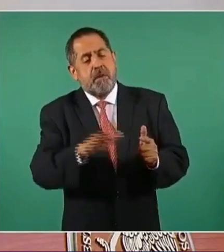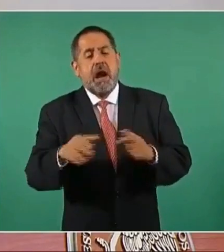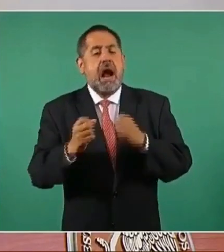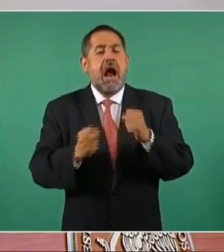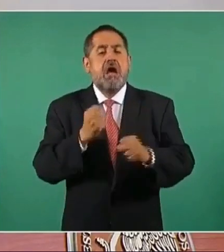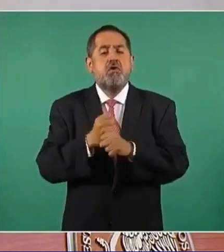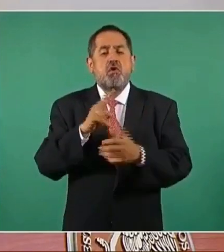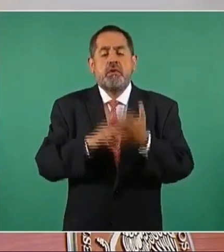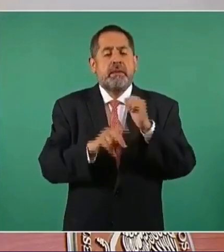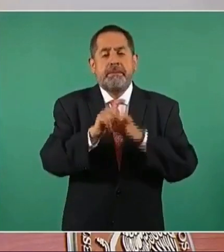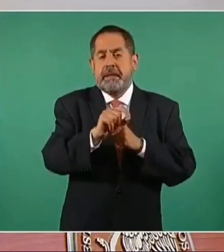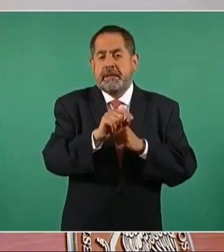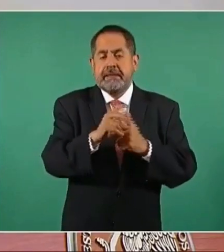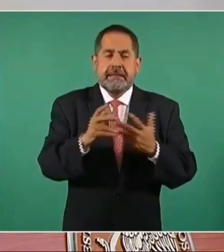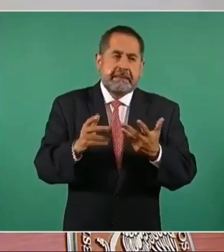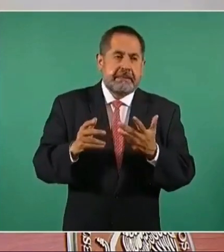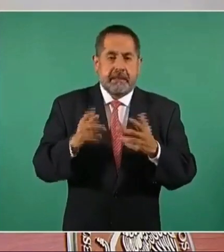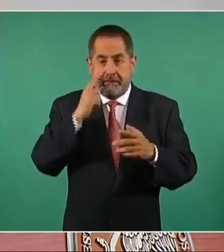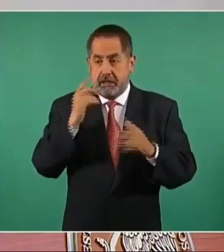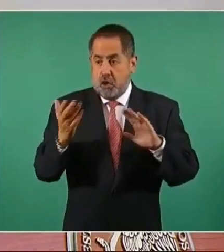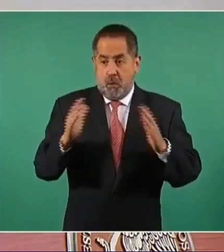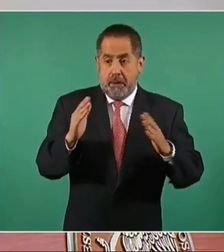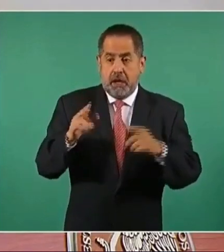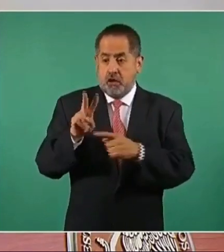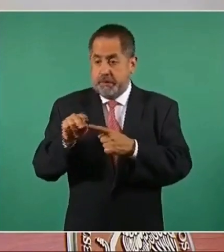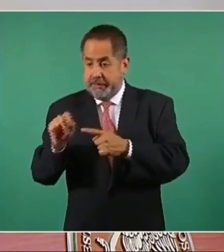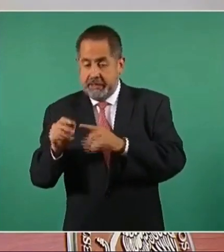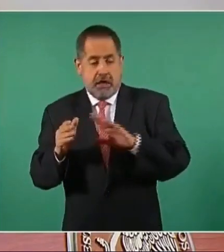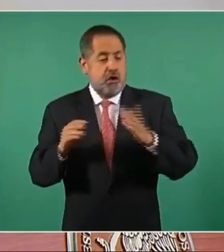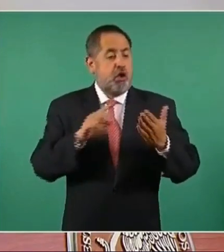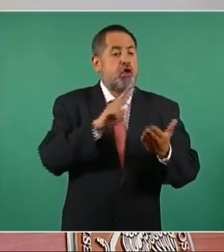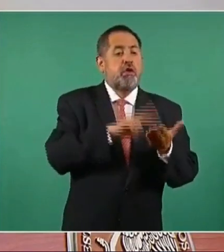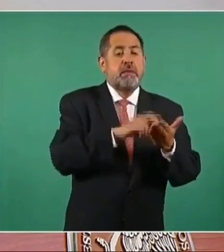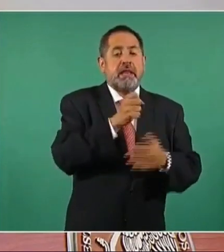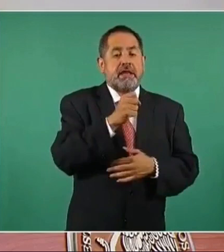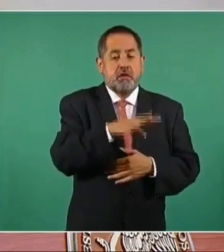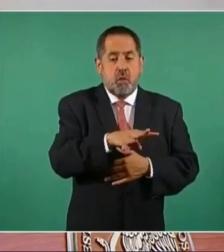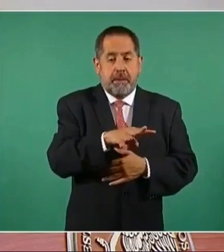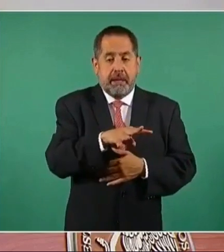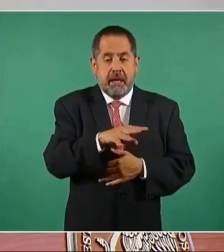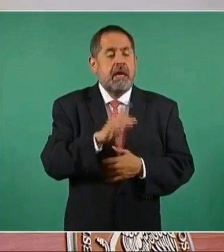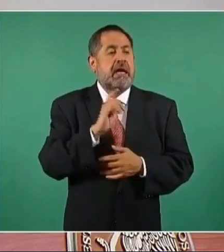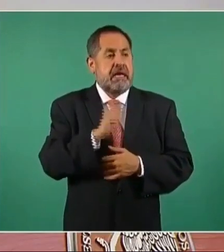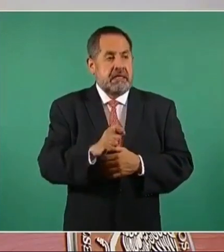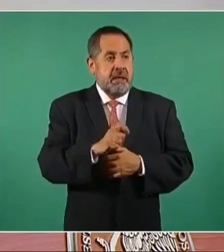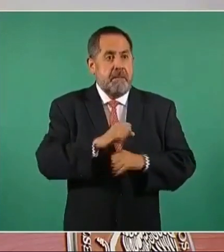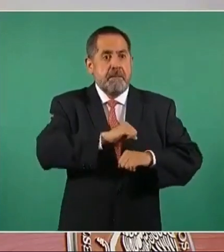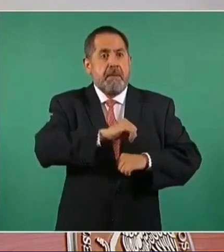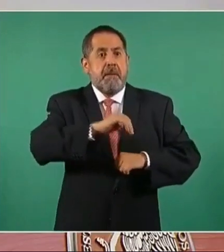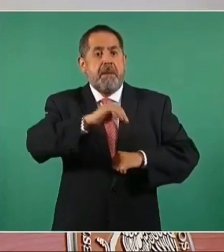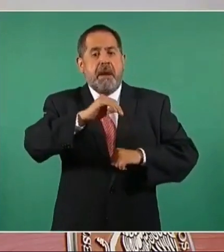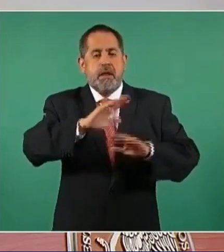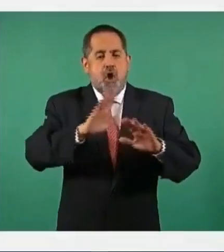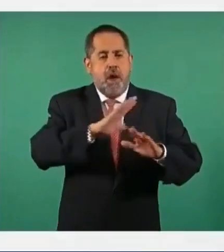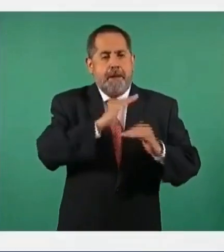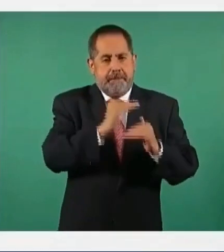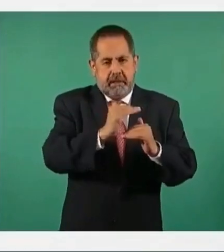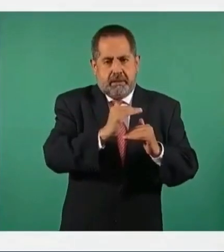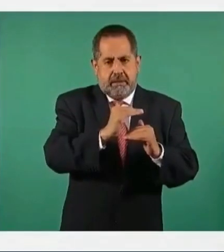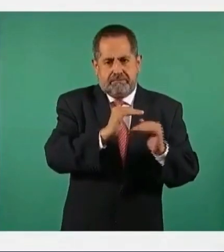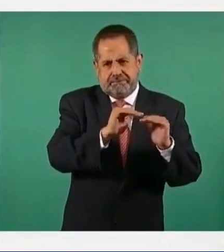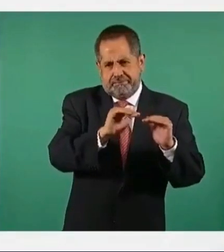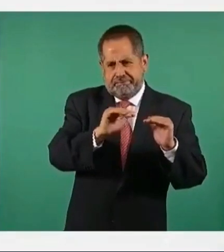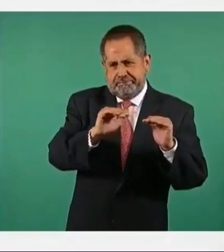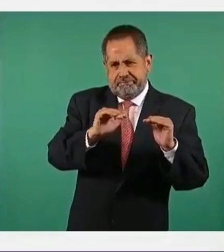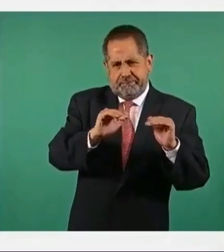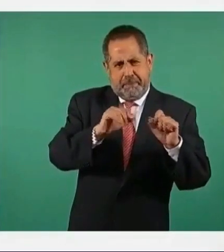que como en 2019, refleja que ya se detuvo la tendencia ascendente en